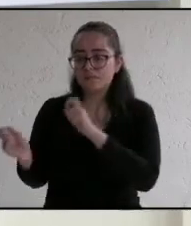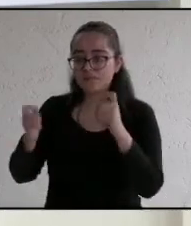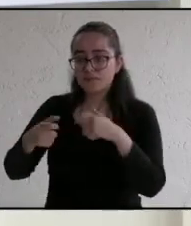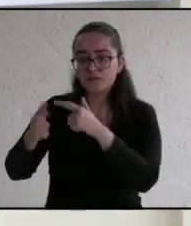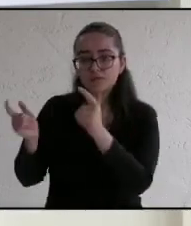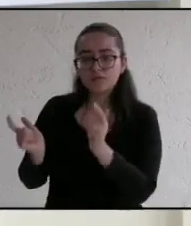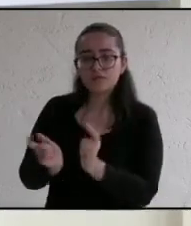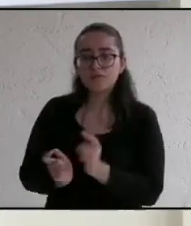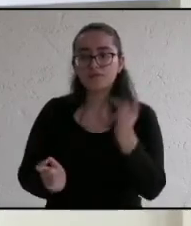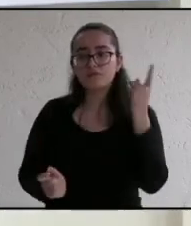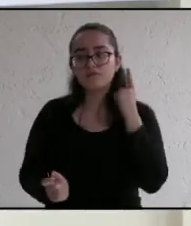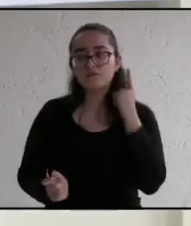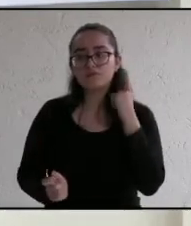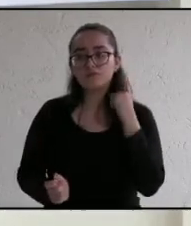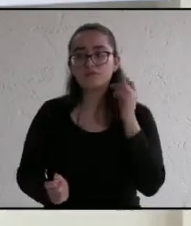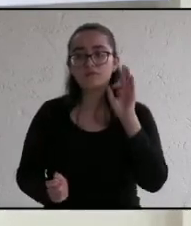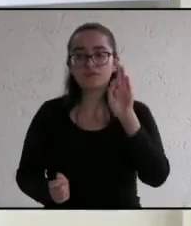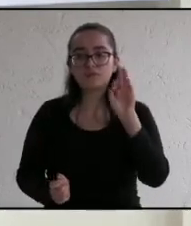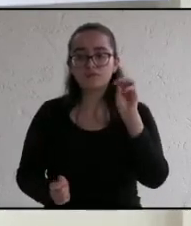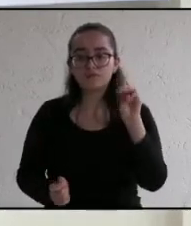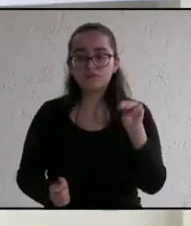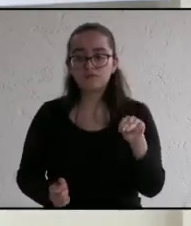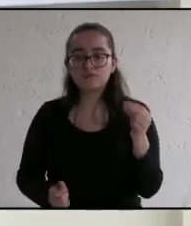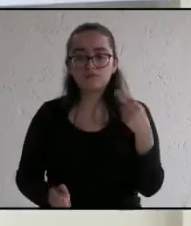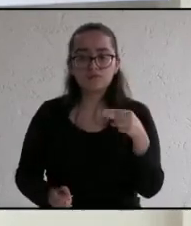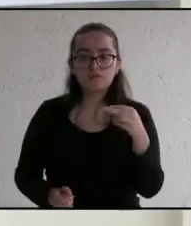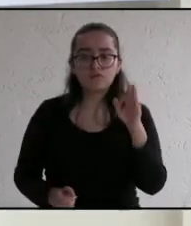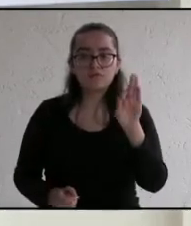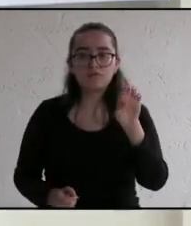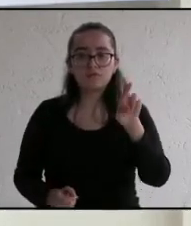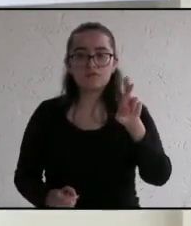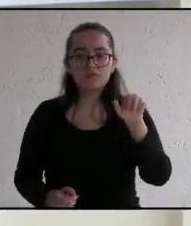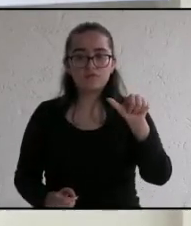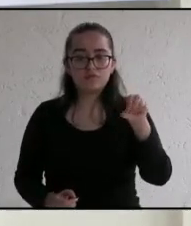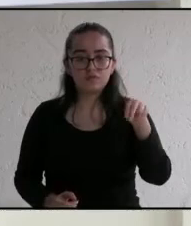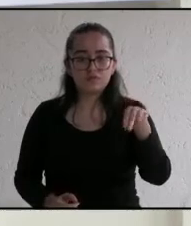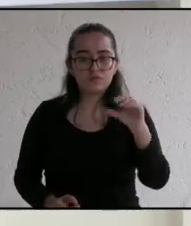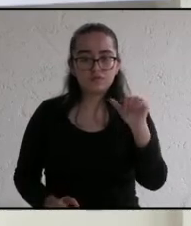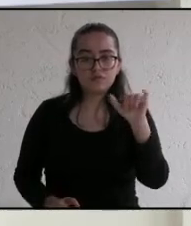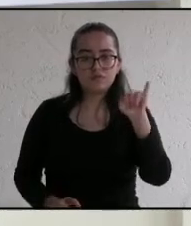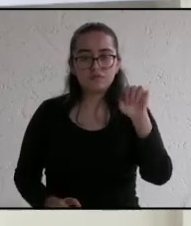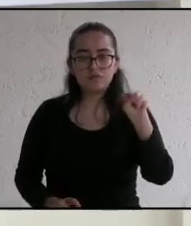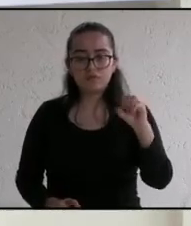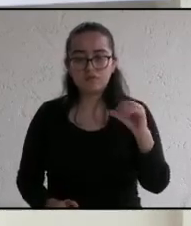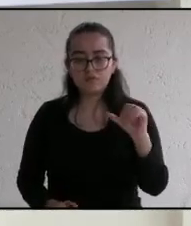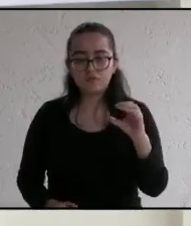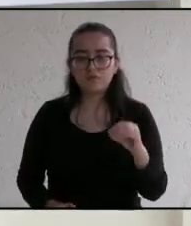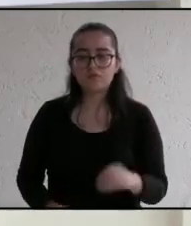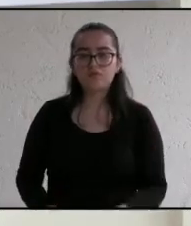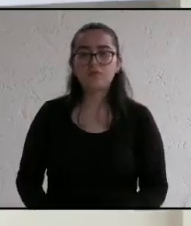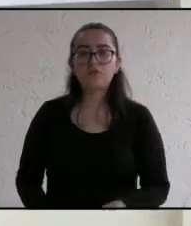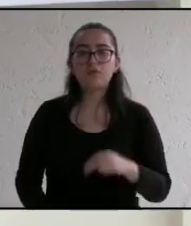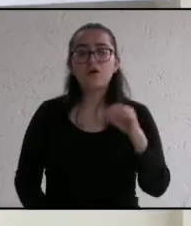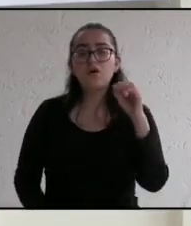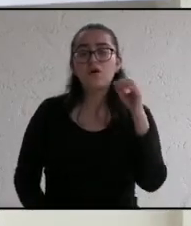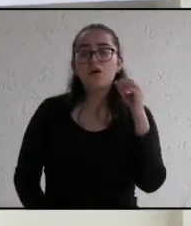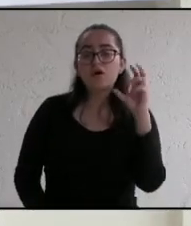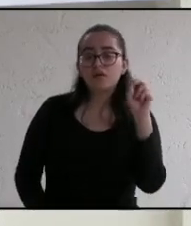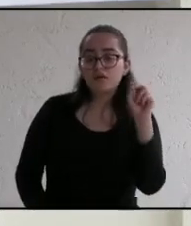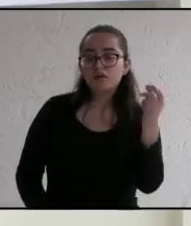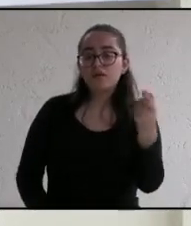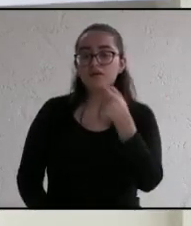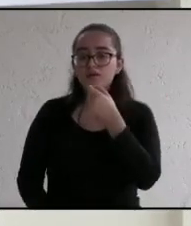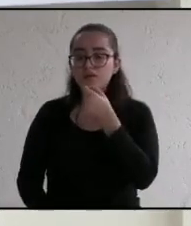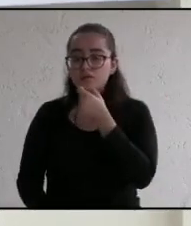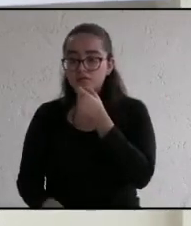turno al candidato de Fuerza por México Francisco Fernández Morales y cuenta con 30 segundos en este segmento de